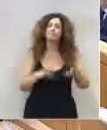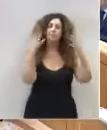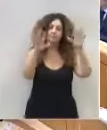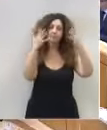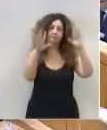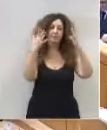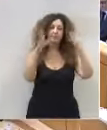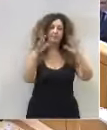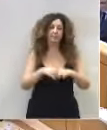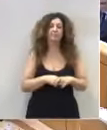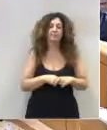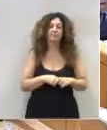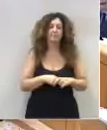Muchas gracias, señor ministro.